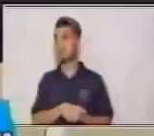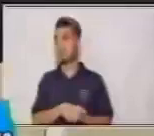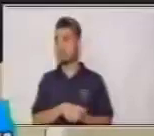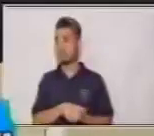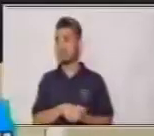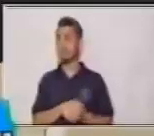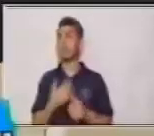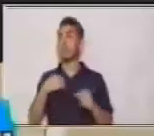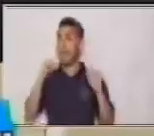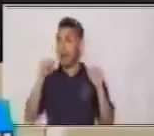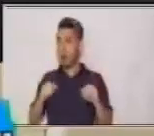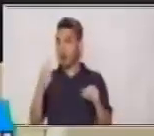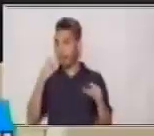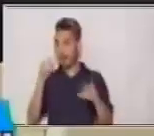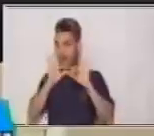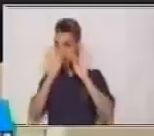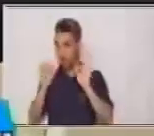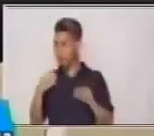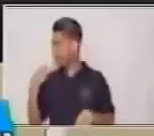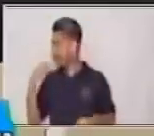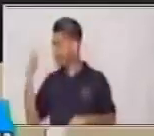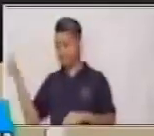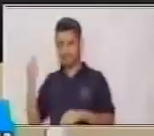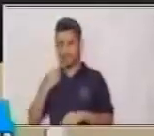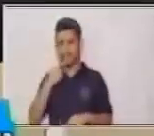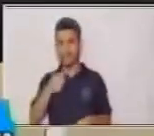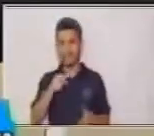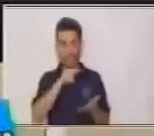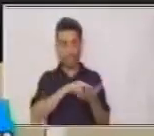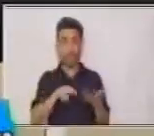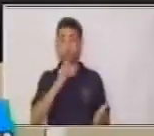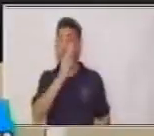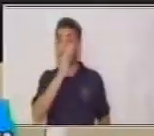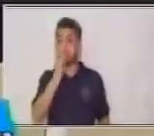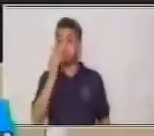la lectura que estamos aplicando el día de hoy. Lectura silenciosa.